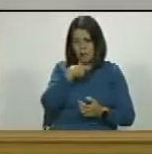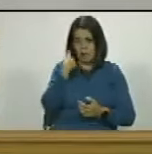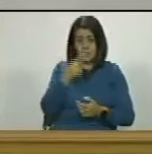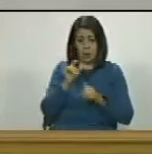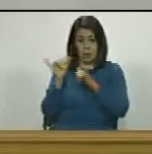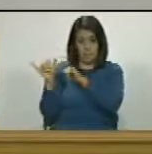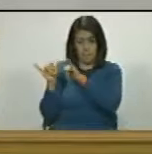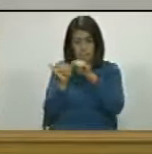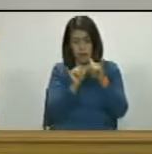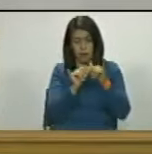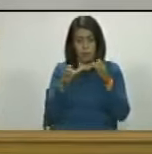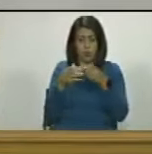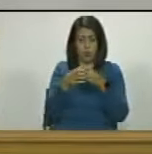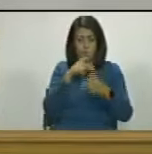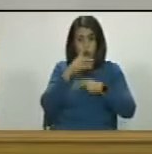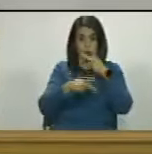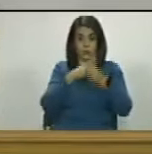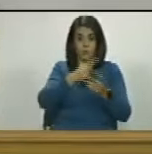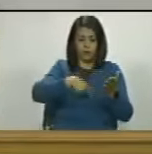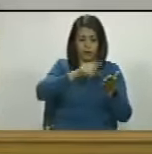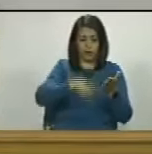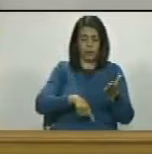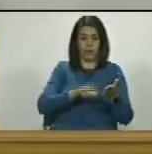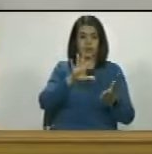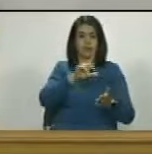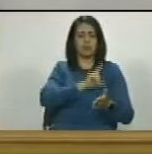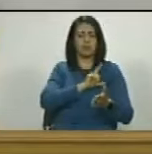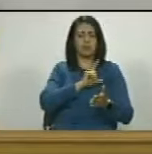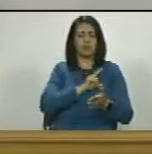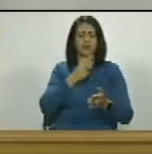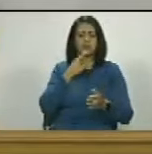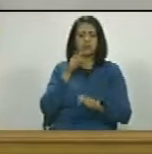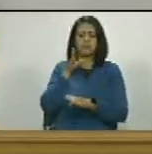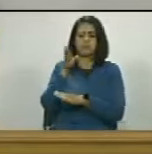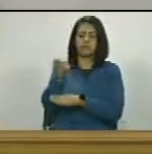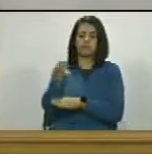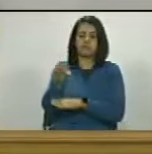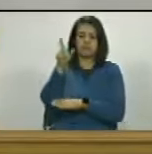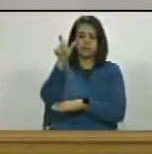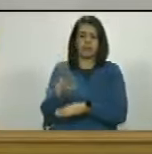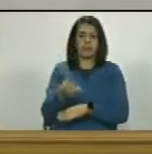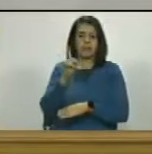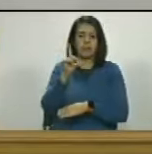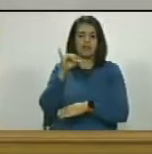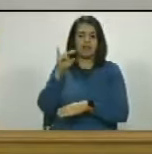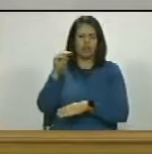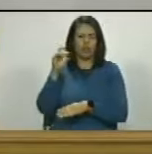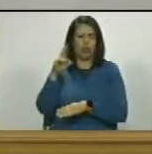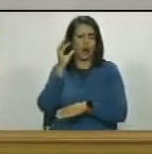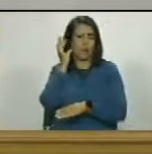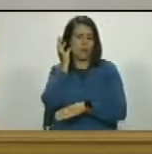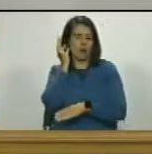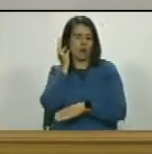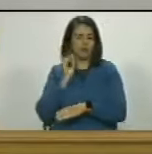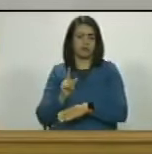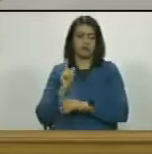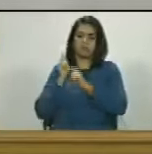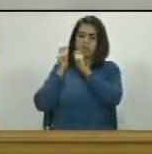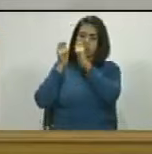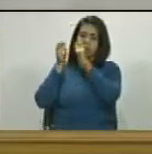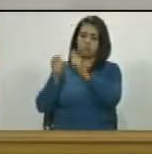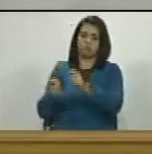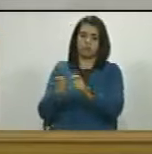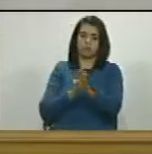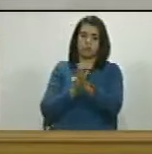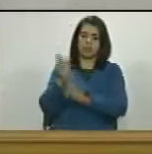partidos que firmaron ese papel son los que el pasado 5 de enero a la infanta Dinora le dieron la potestad de